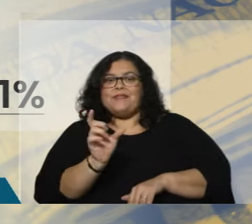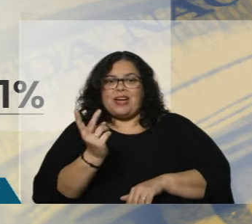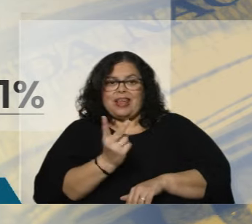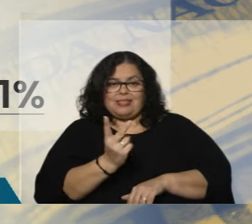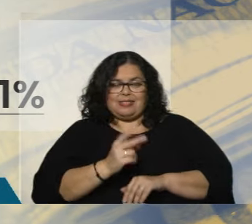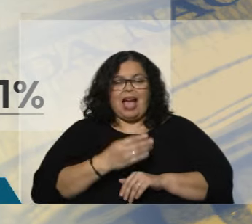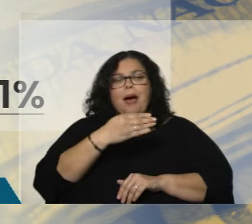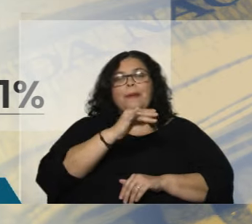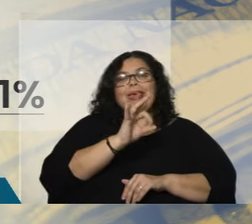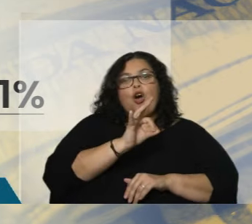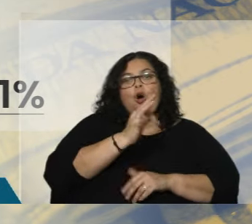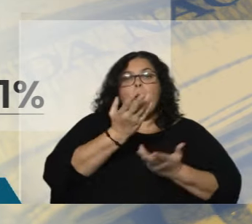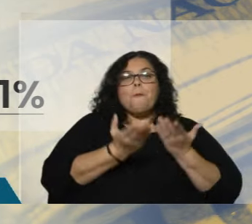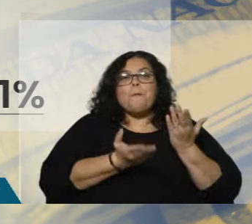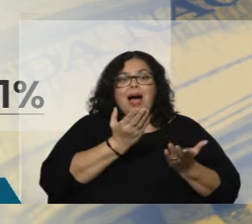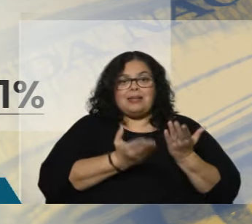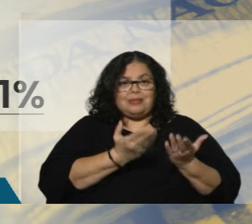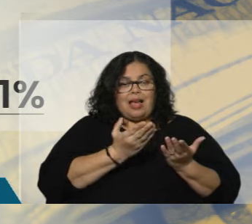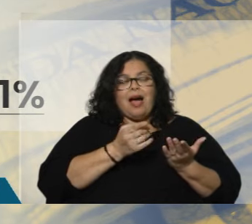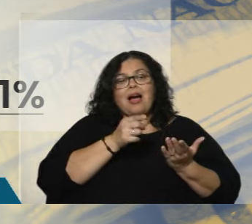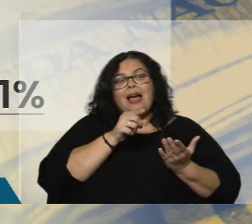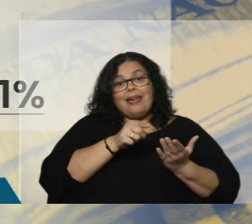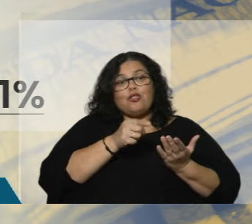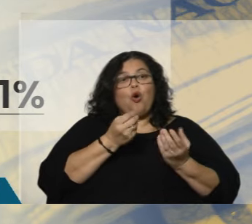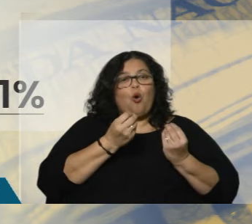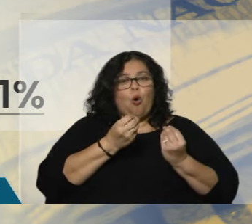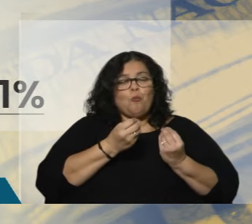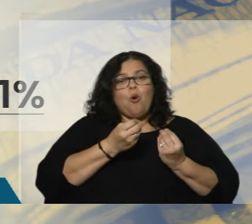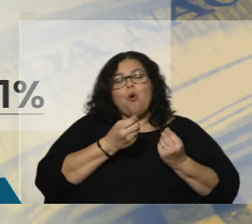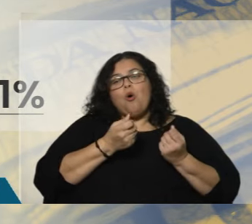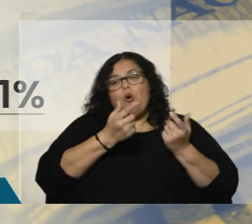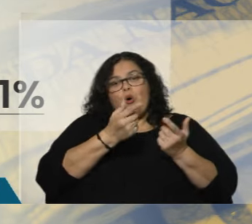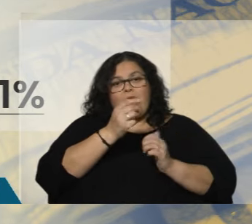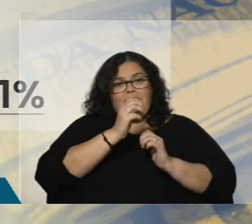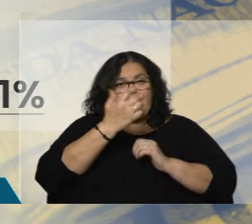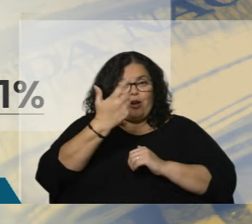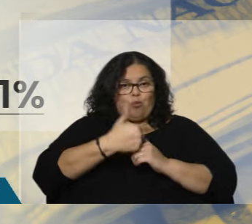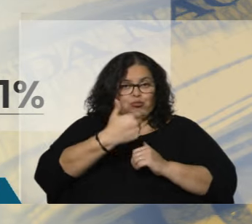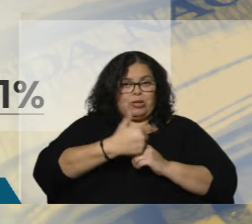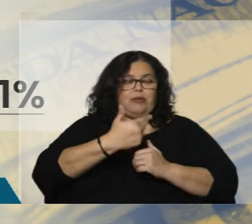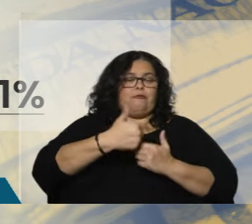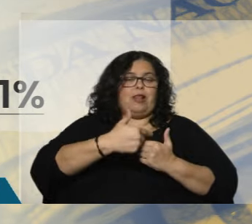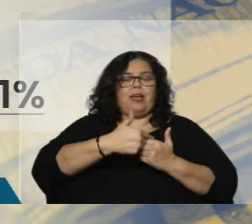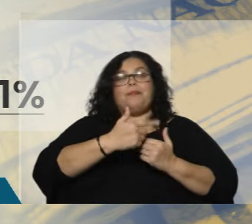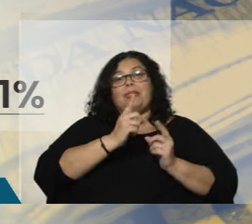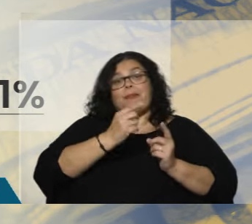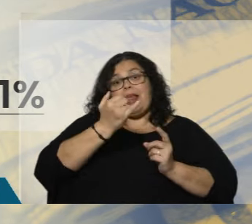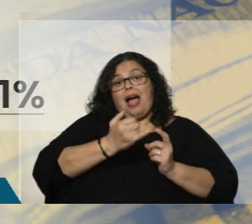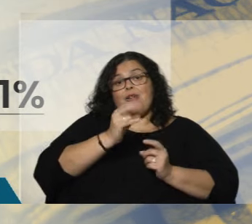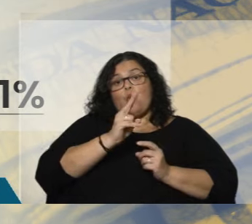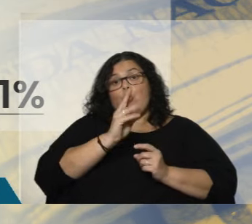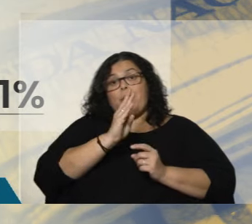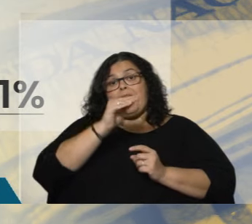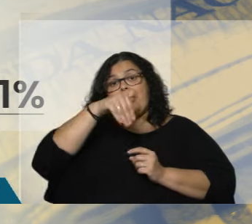primer lugar, estamos hablando de la base de abastecimiento. Tenemos ahí atrás UPM2 sumando